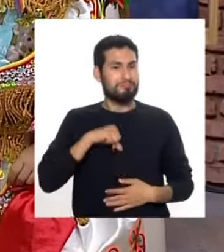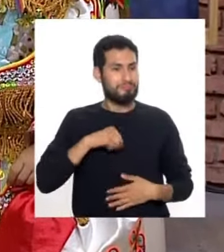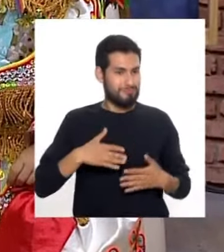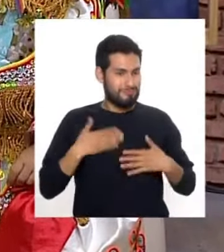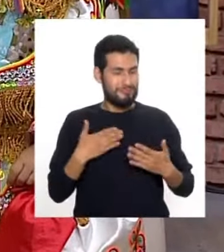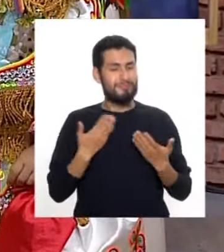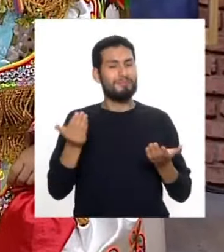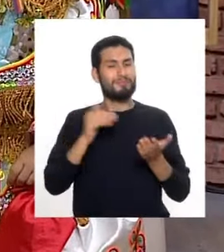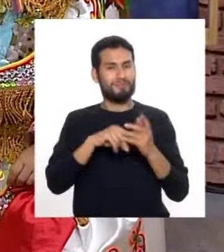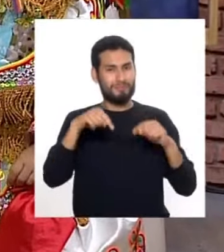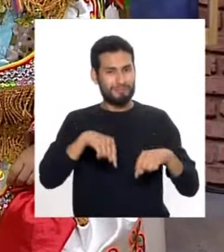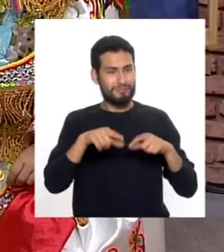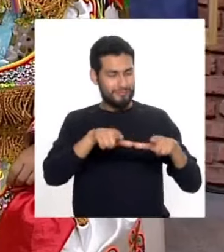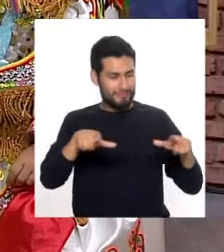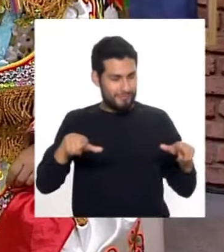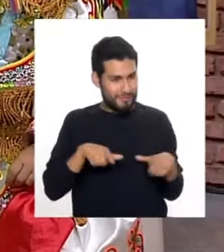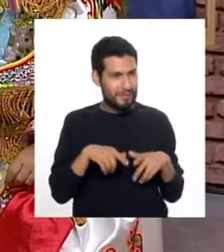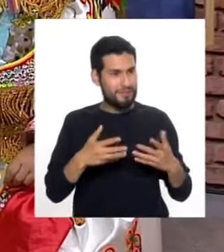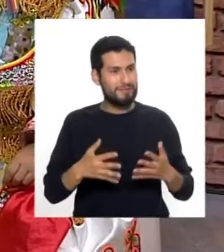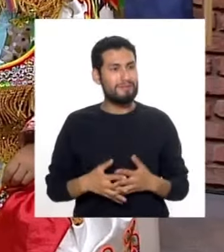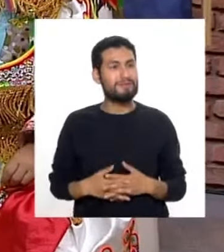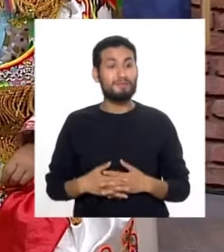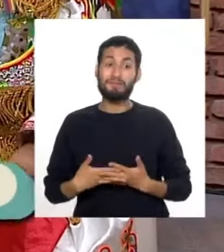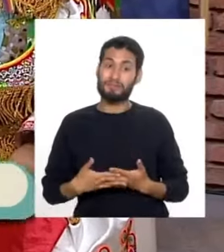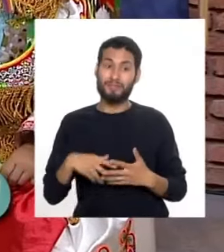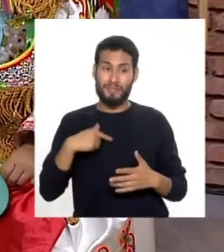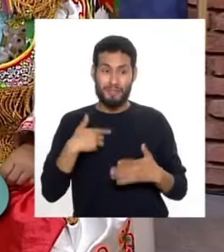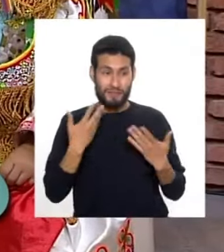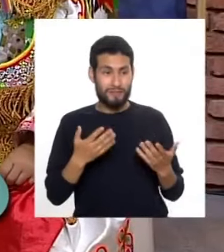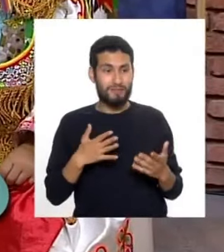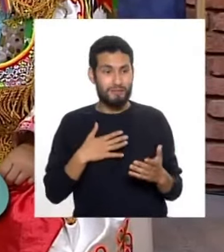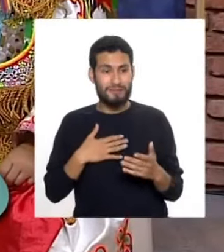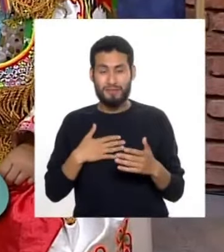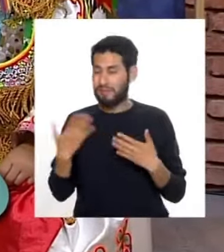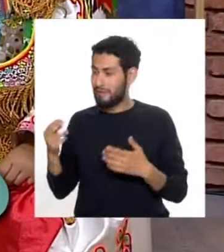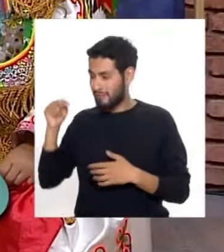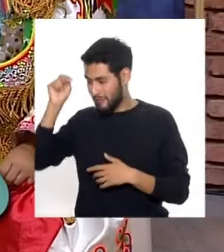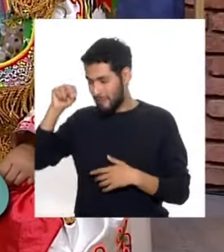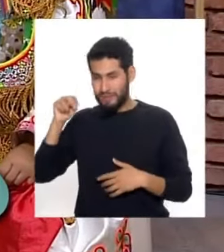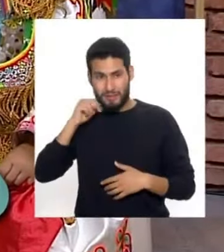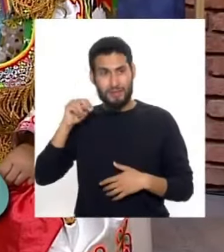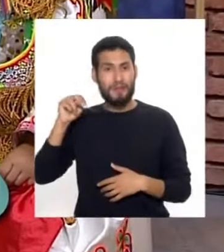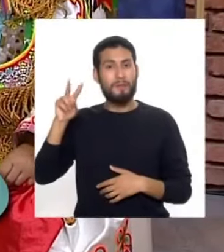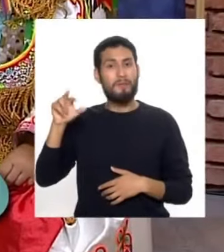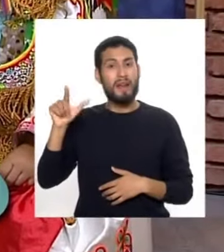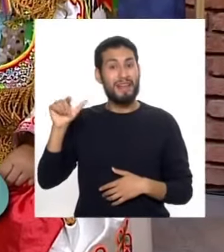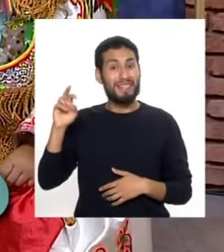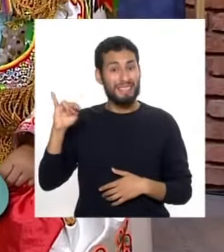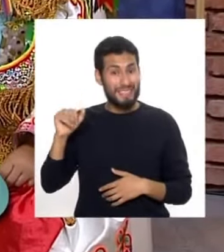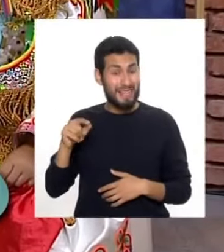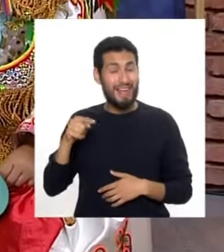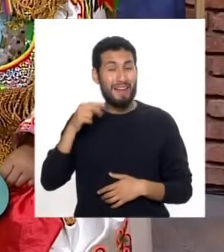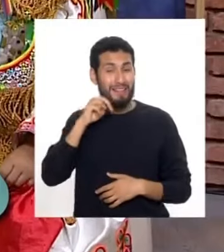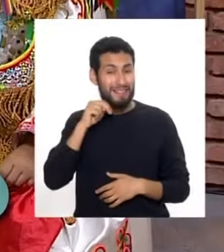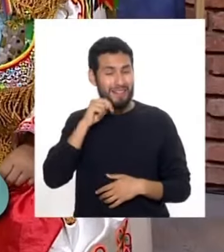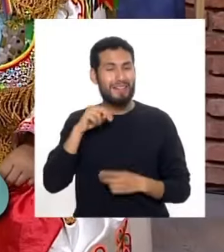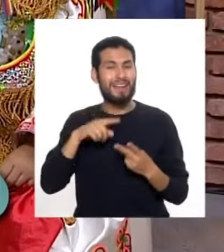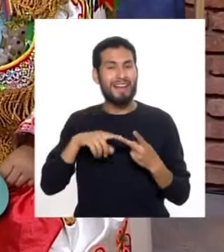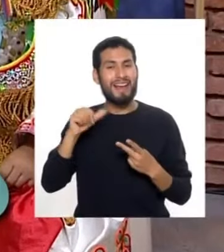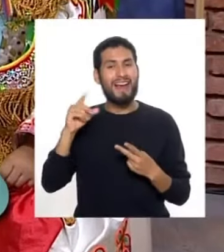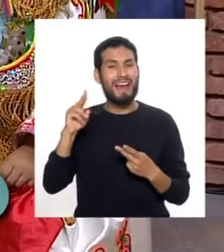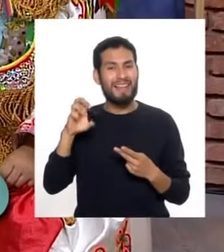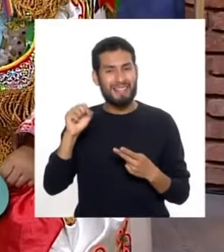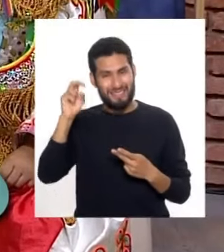honra estar nuevamente aquí en este espacio. Y bueno, aquí honrado con la presencia de mis nietos, Valentina y Andrés. Y aquí, no,